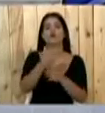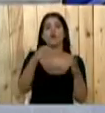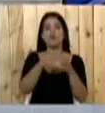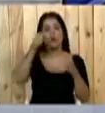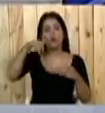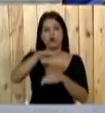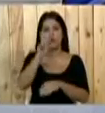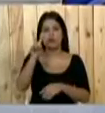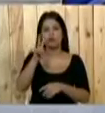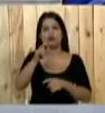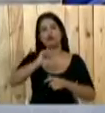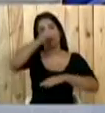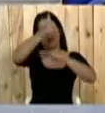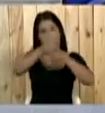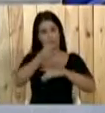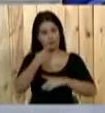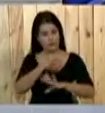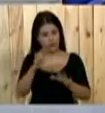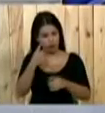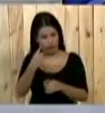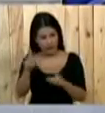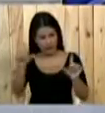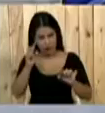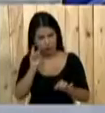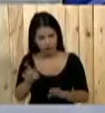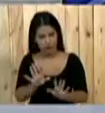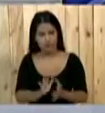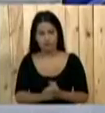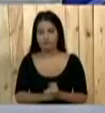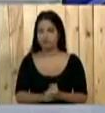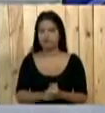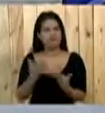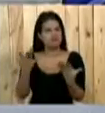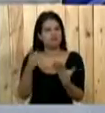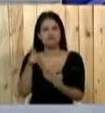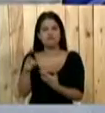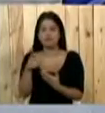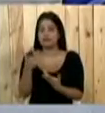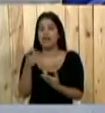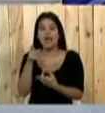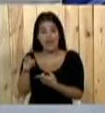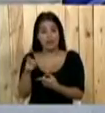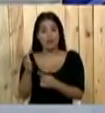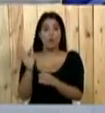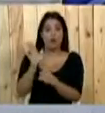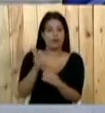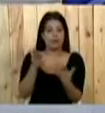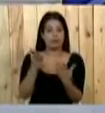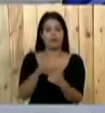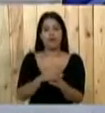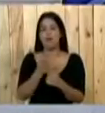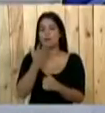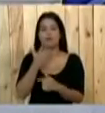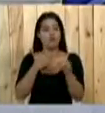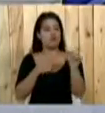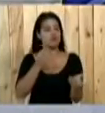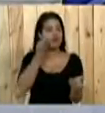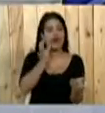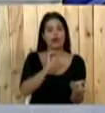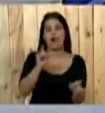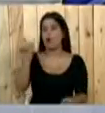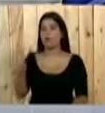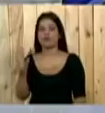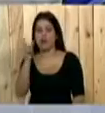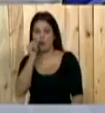visto o no lo han visto? Es un programa que muestra la historia de la mujer, del hombre, del